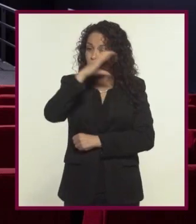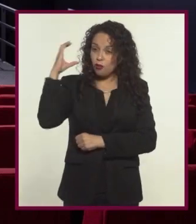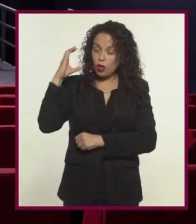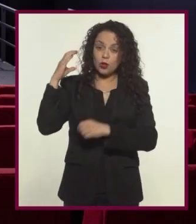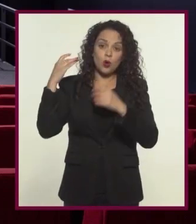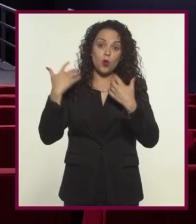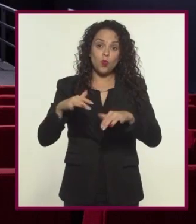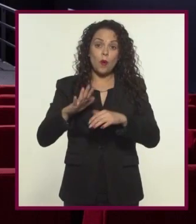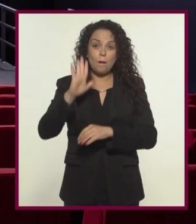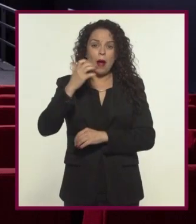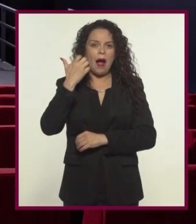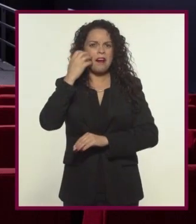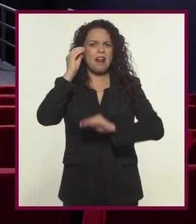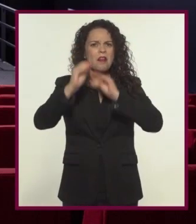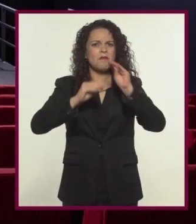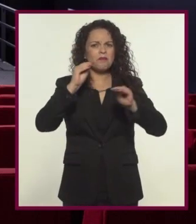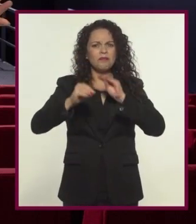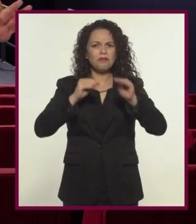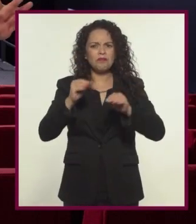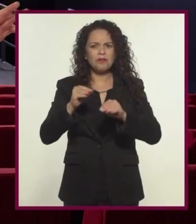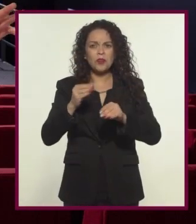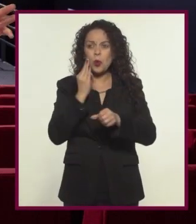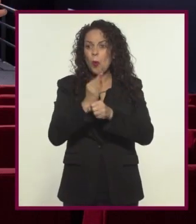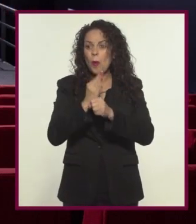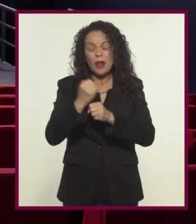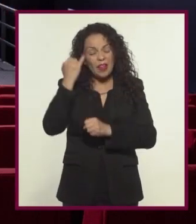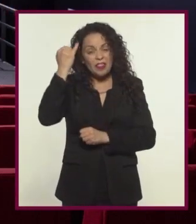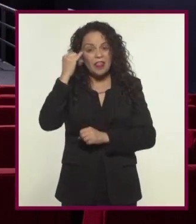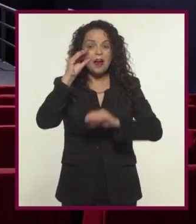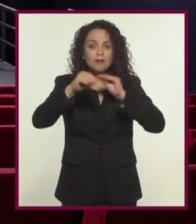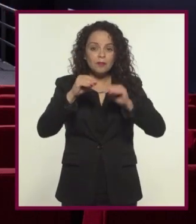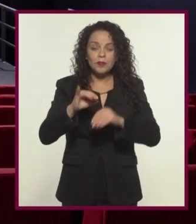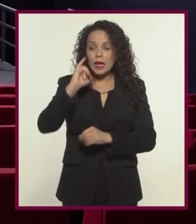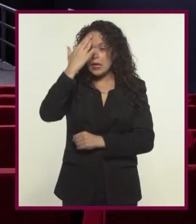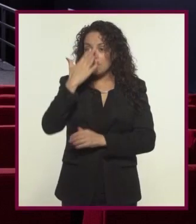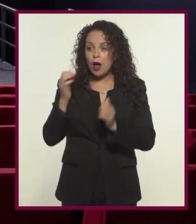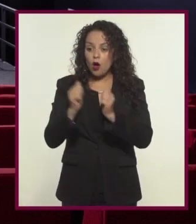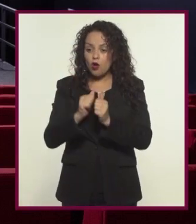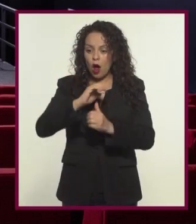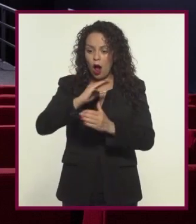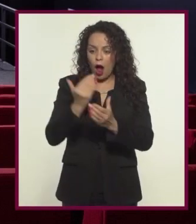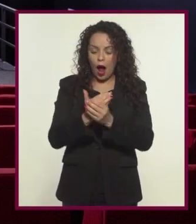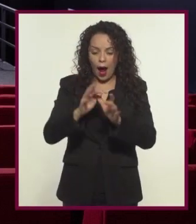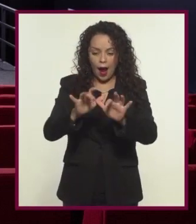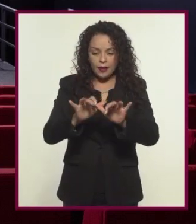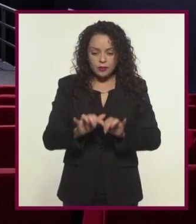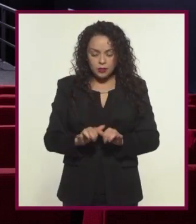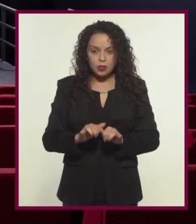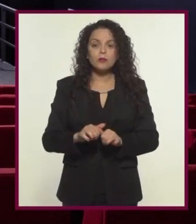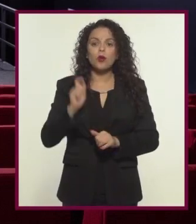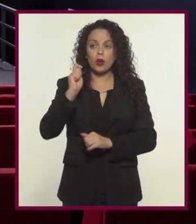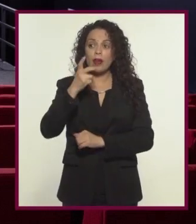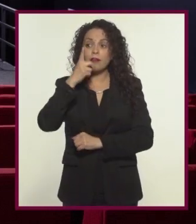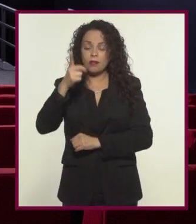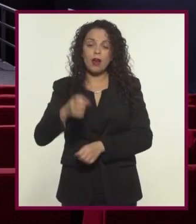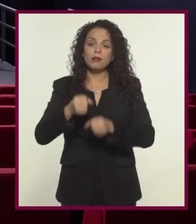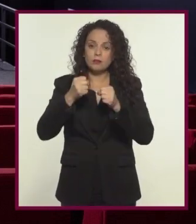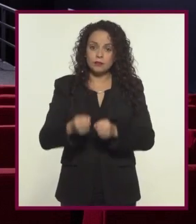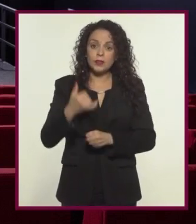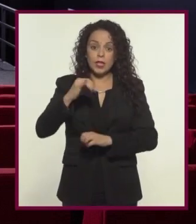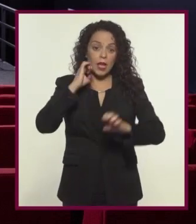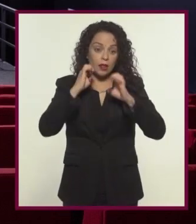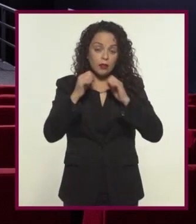una fotografía que parece improvisada imágenes de archivo que reafirman lo que se está diciendo y